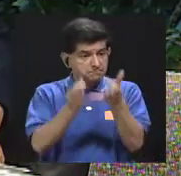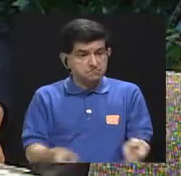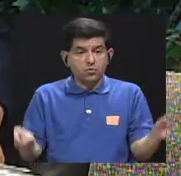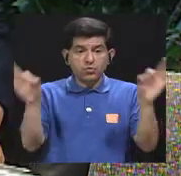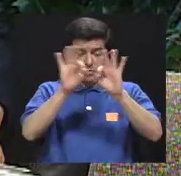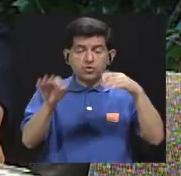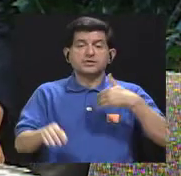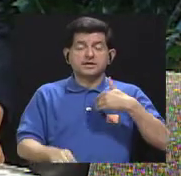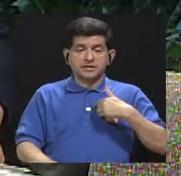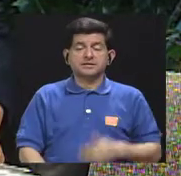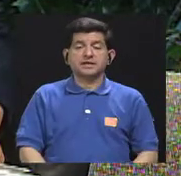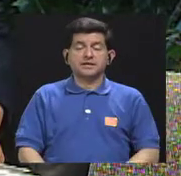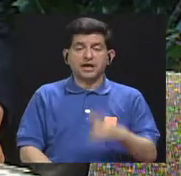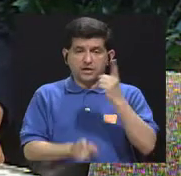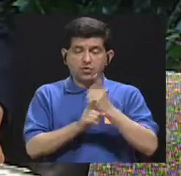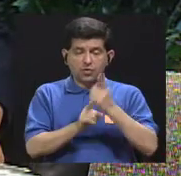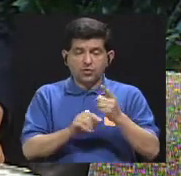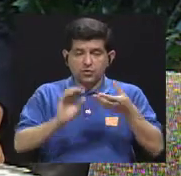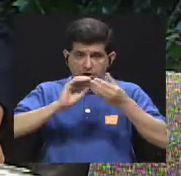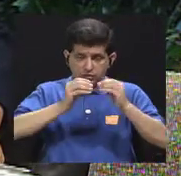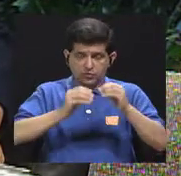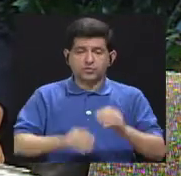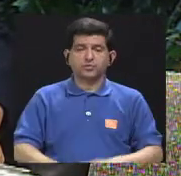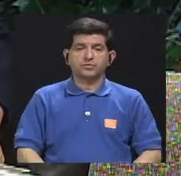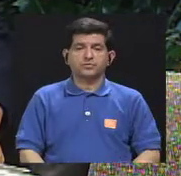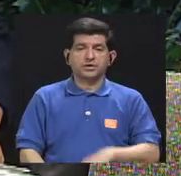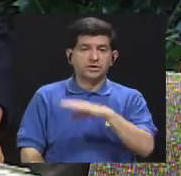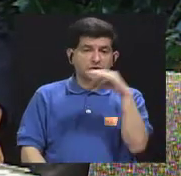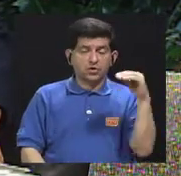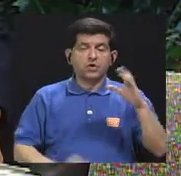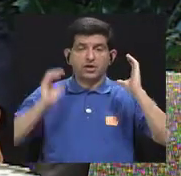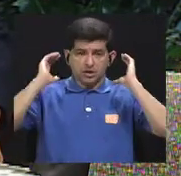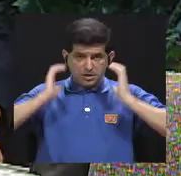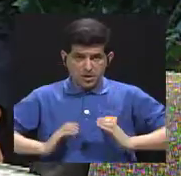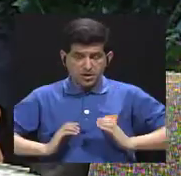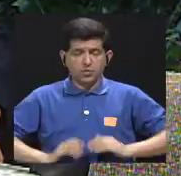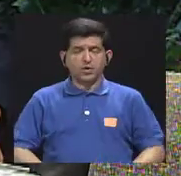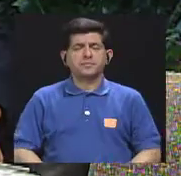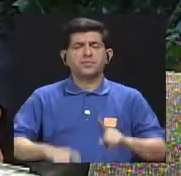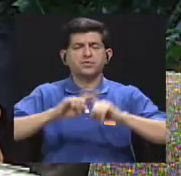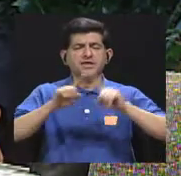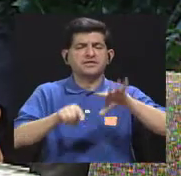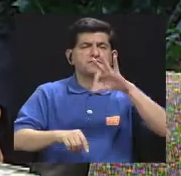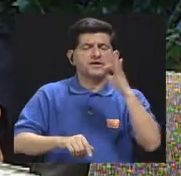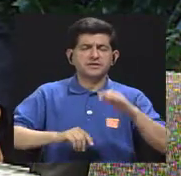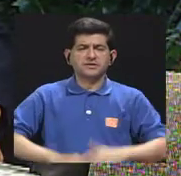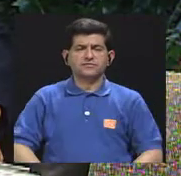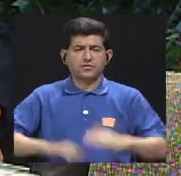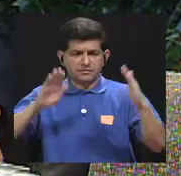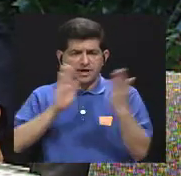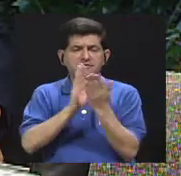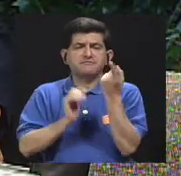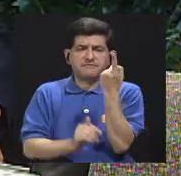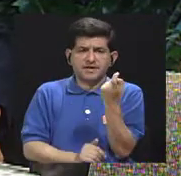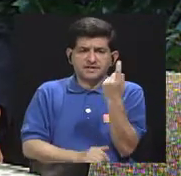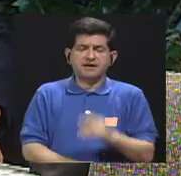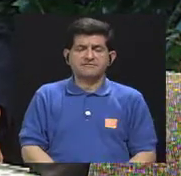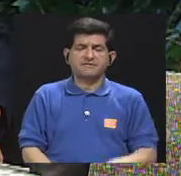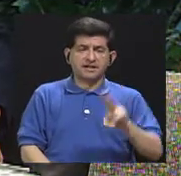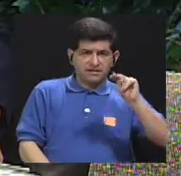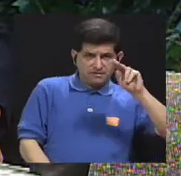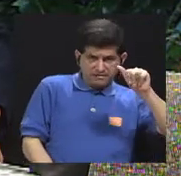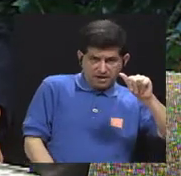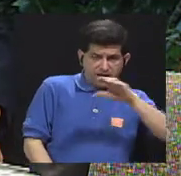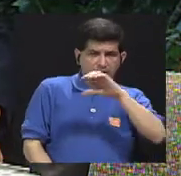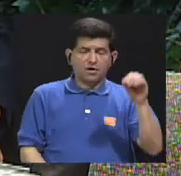tener las cantidades adecuadas, y el cuerpo responde de diferentes maneras ante la falta de sodio